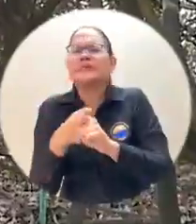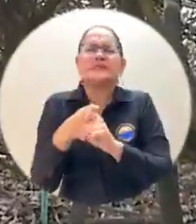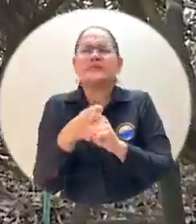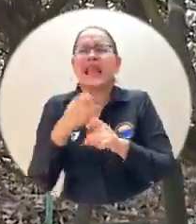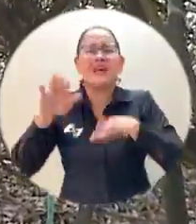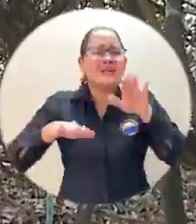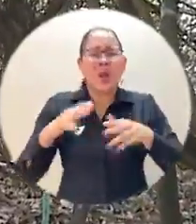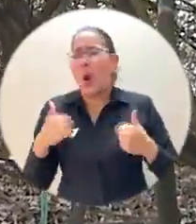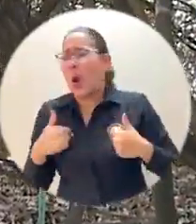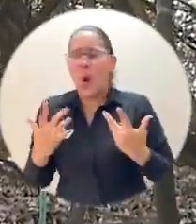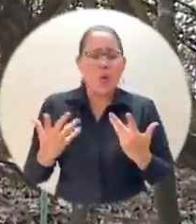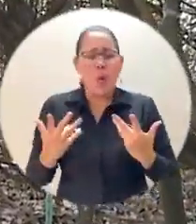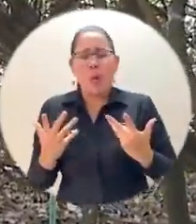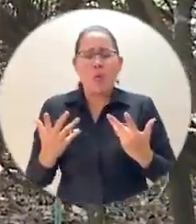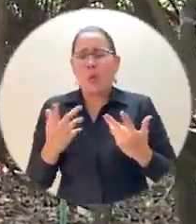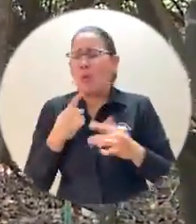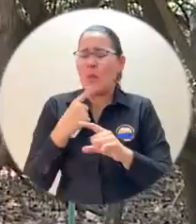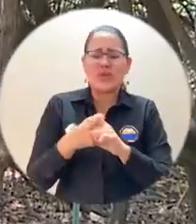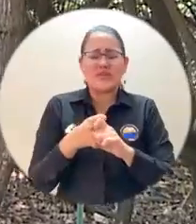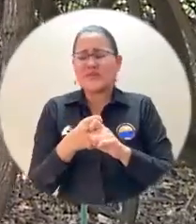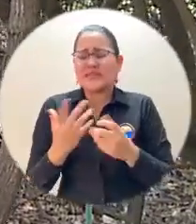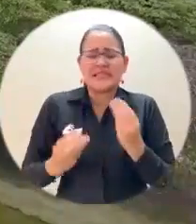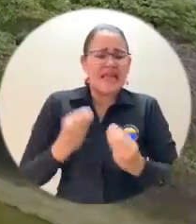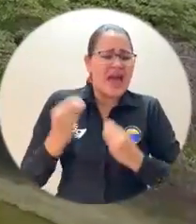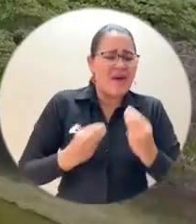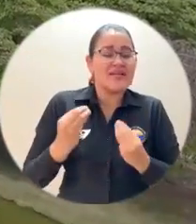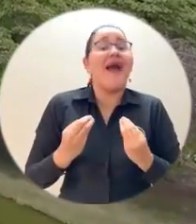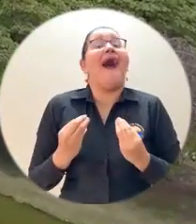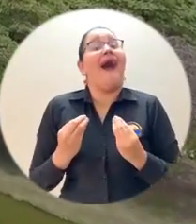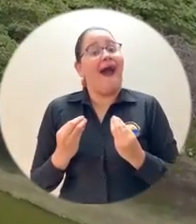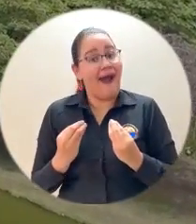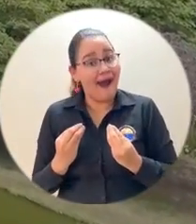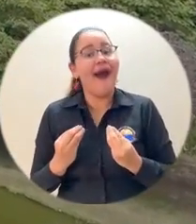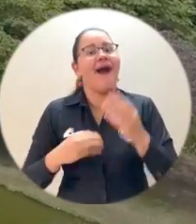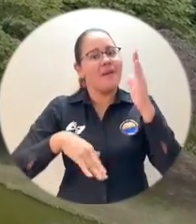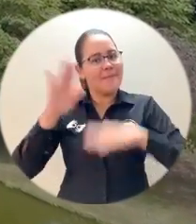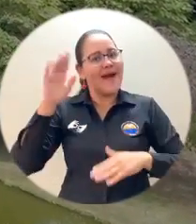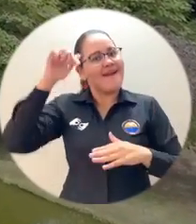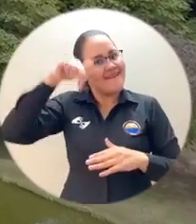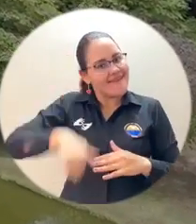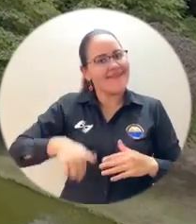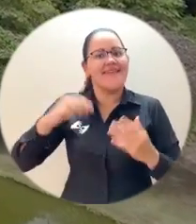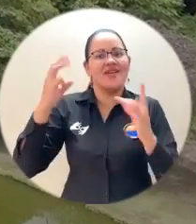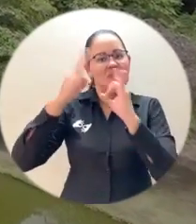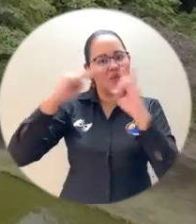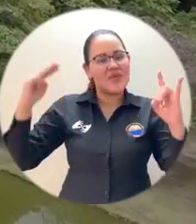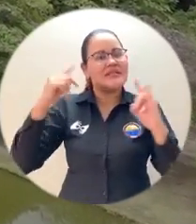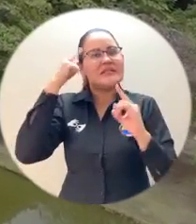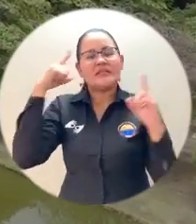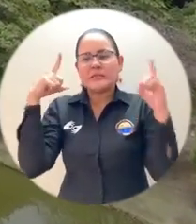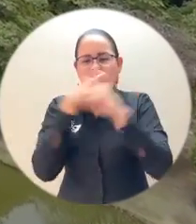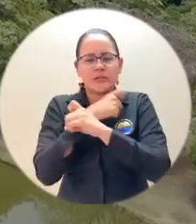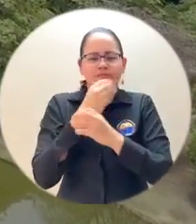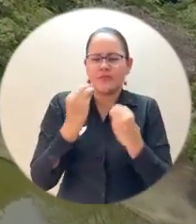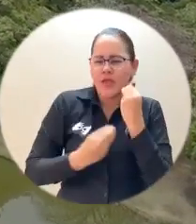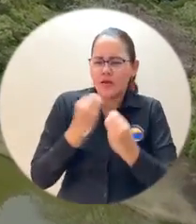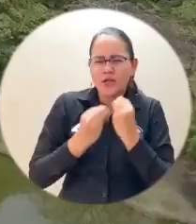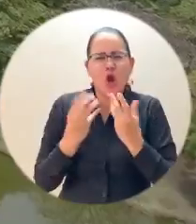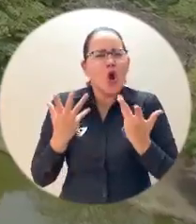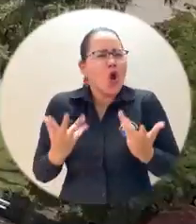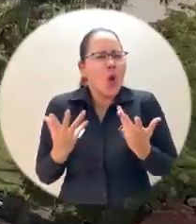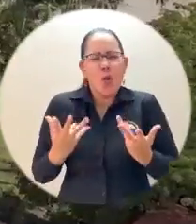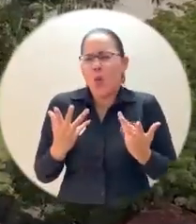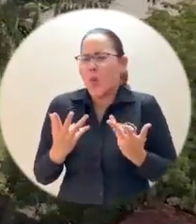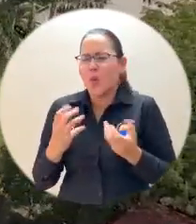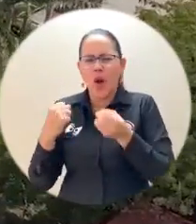recursos para dar la docencia, entonces la universidad preocupada por esto